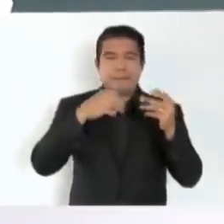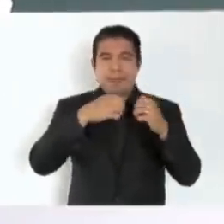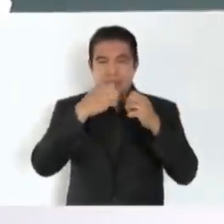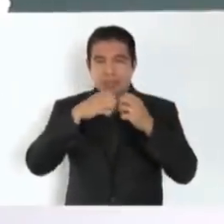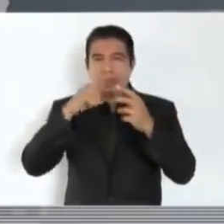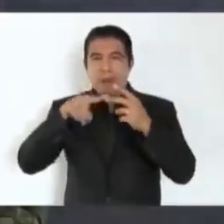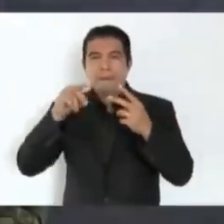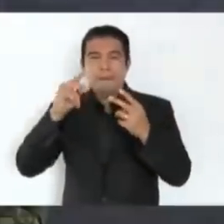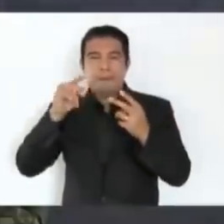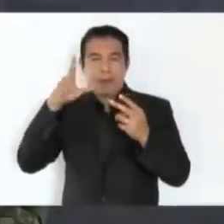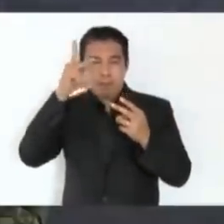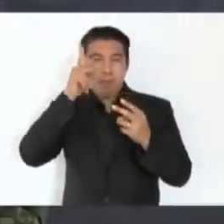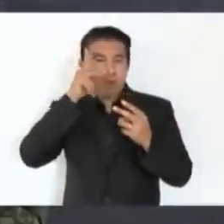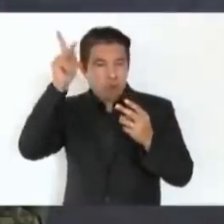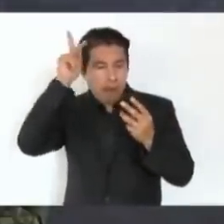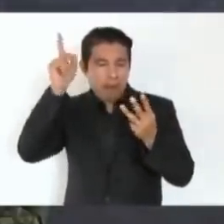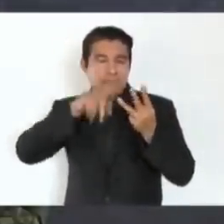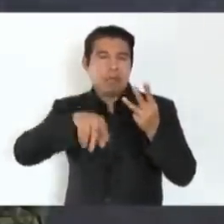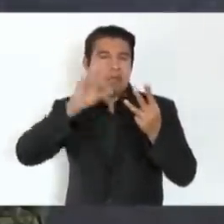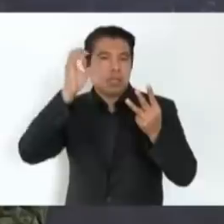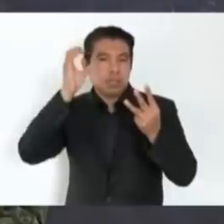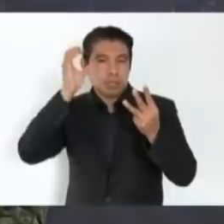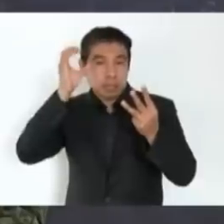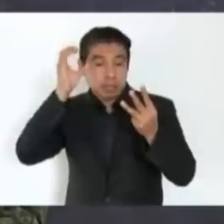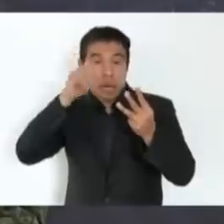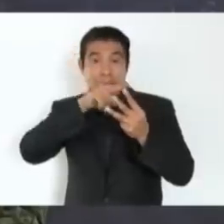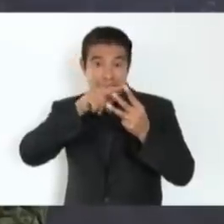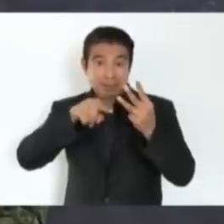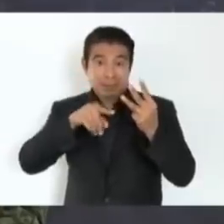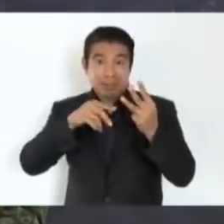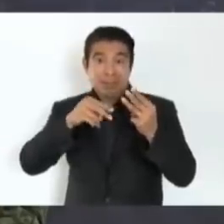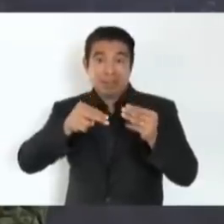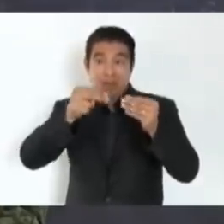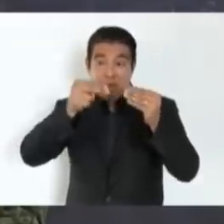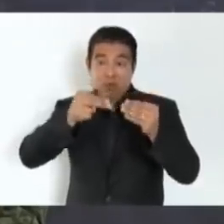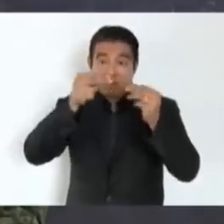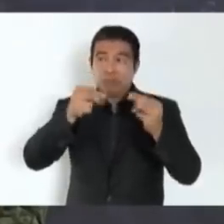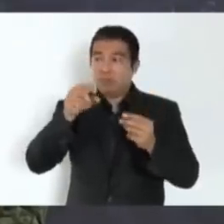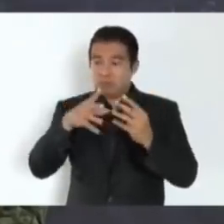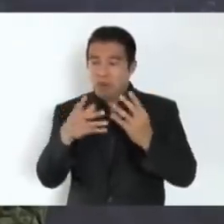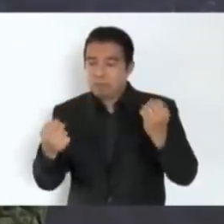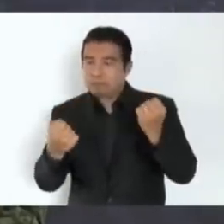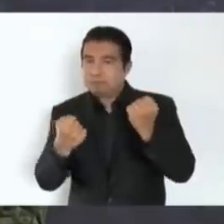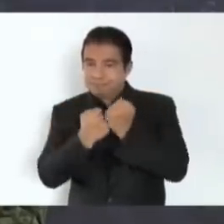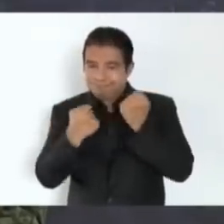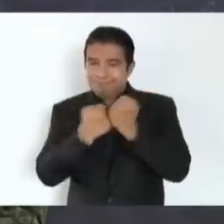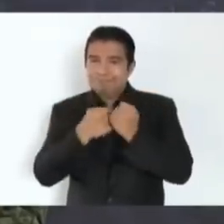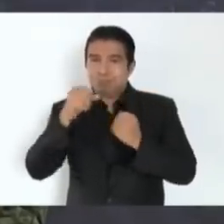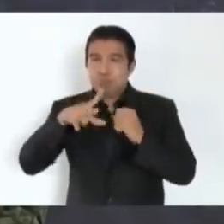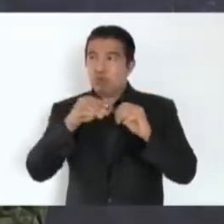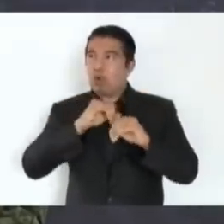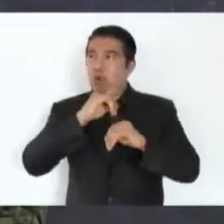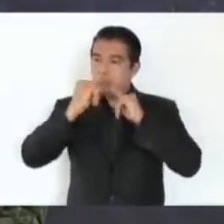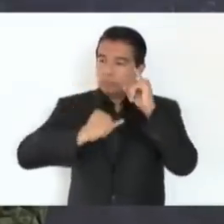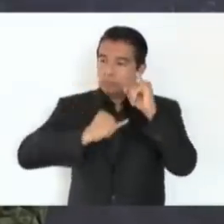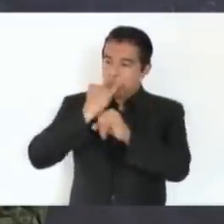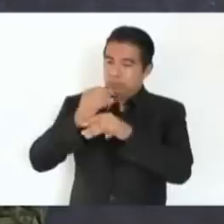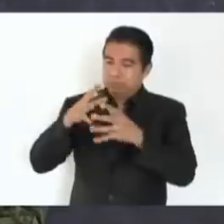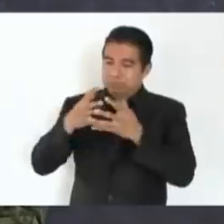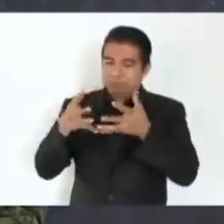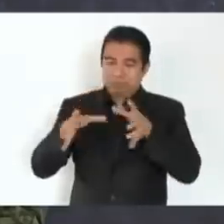empresa china trabajando de manera conjunta. Es un consorcio internacional para